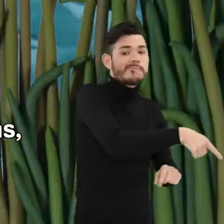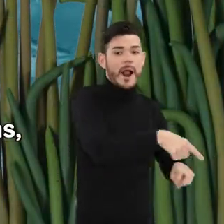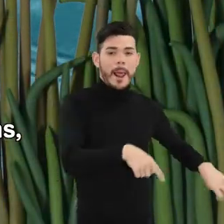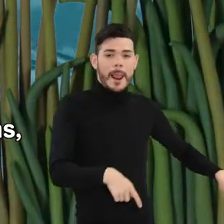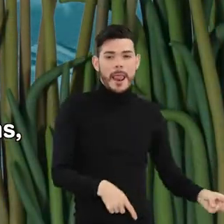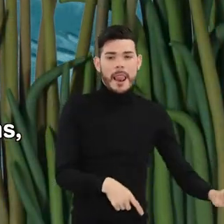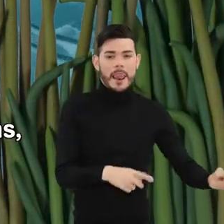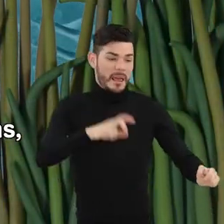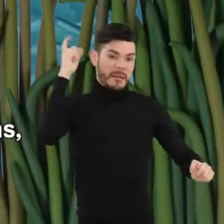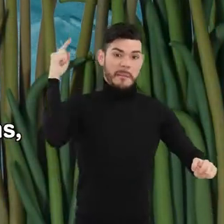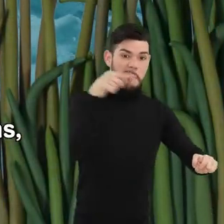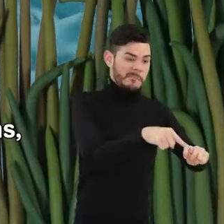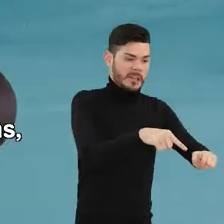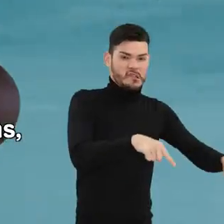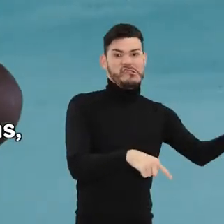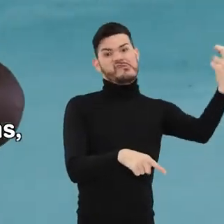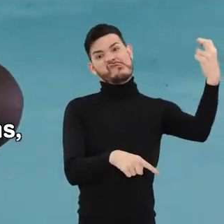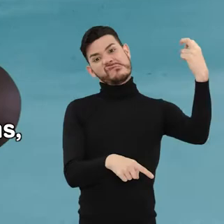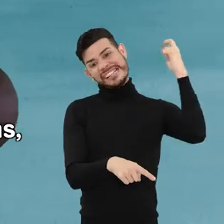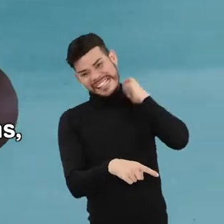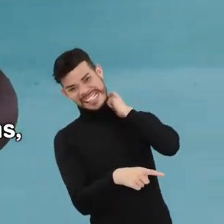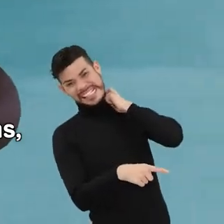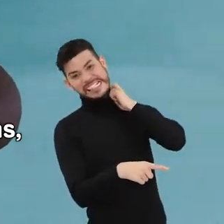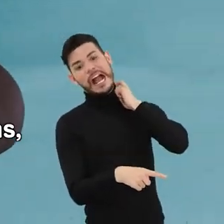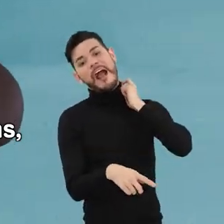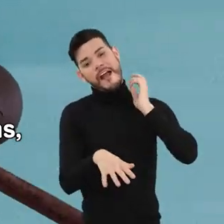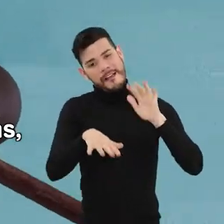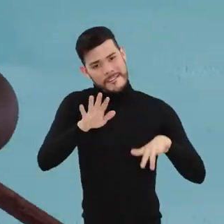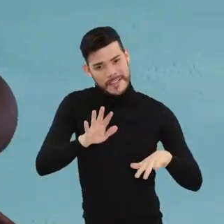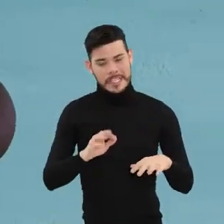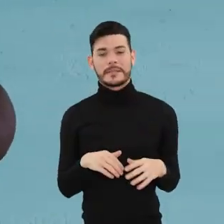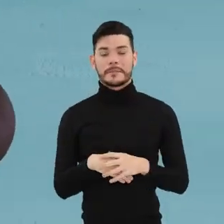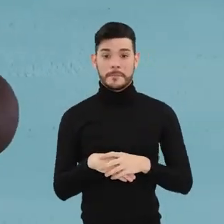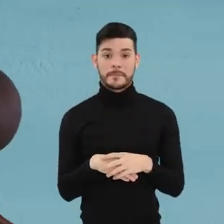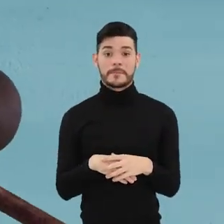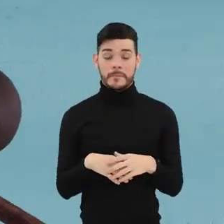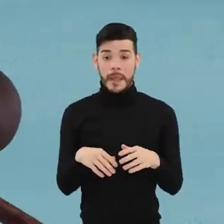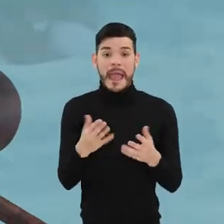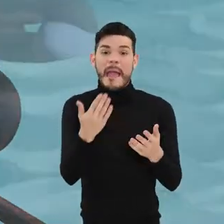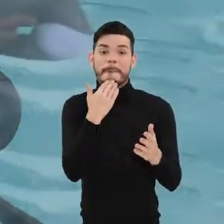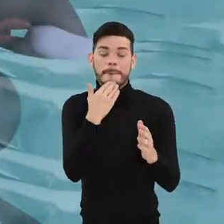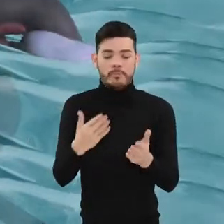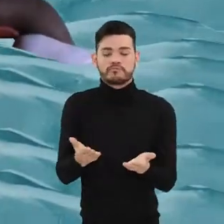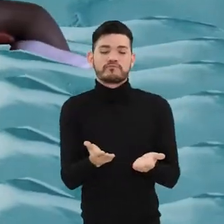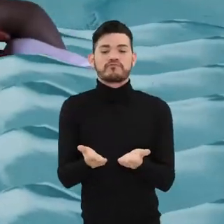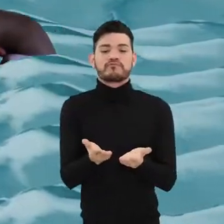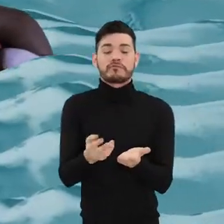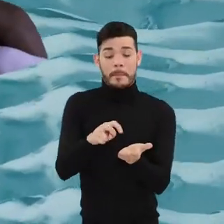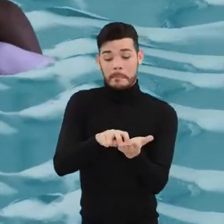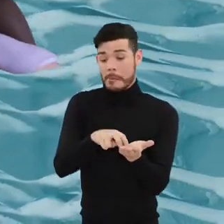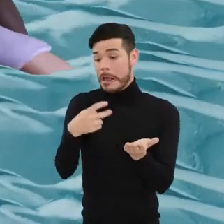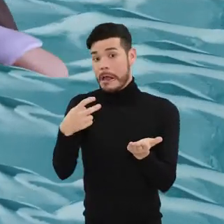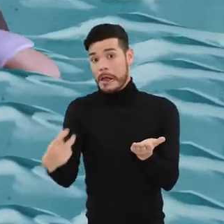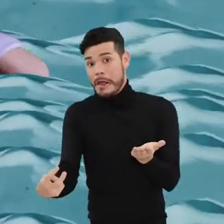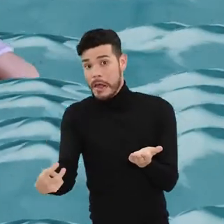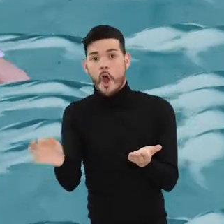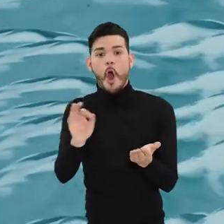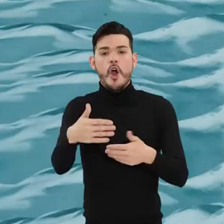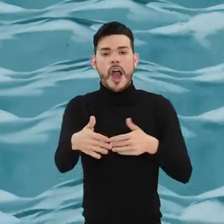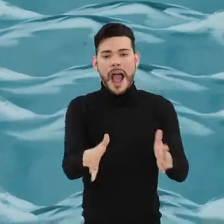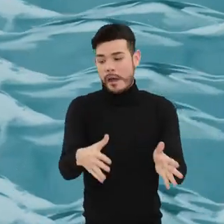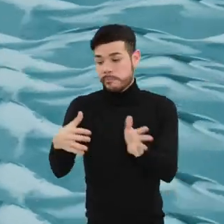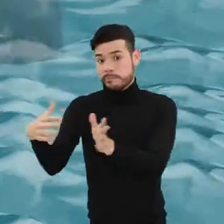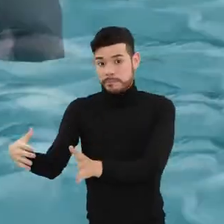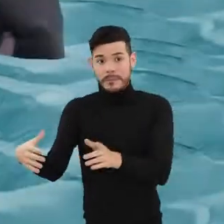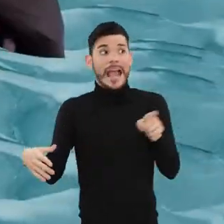accidentalmente a las culebras que saltaban irritadas sobre ellos. Cuando pasajeros o mercancías caían al